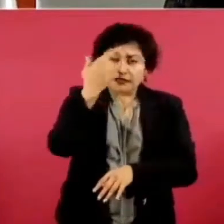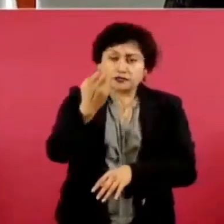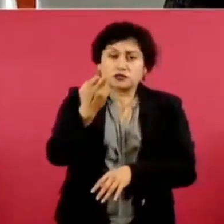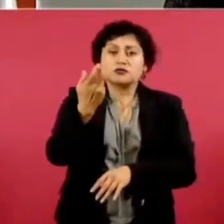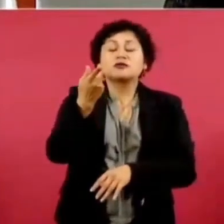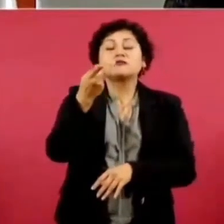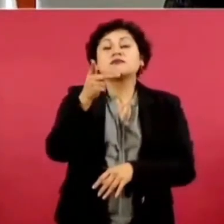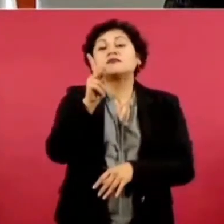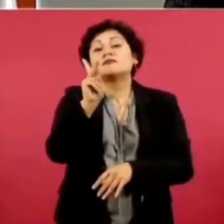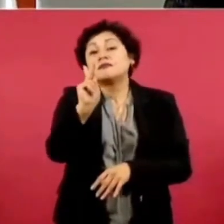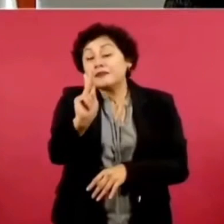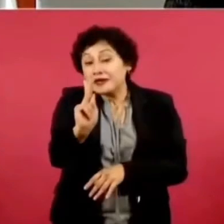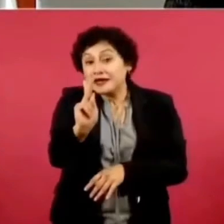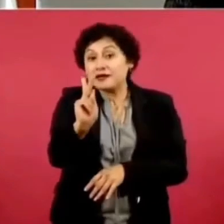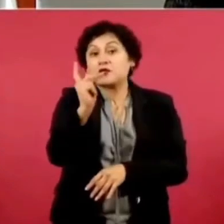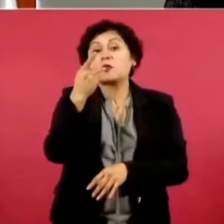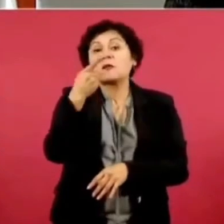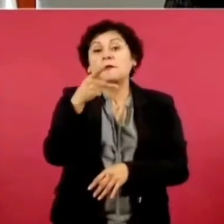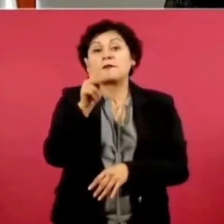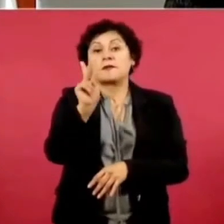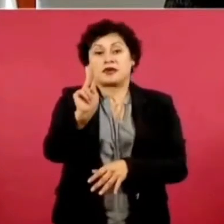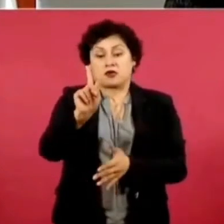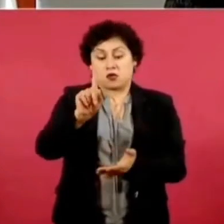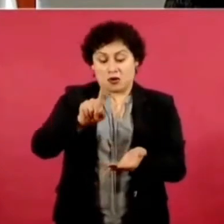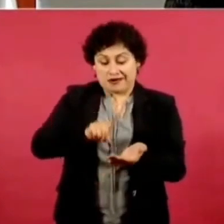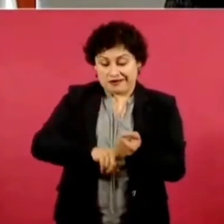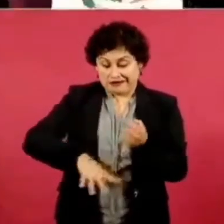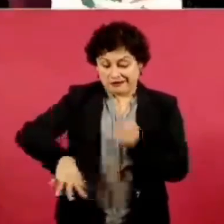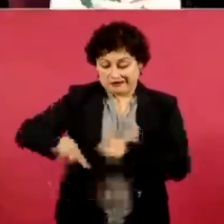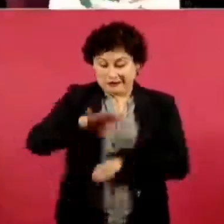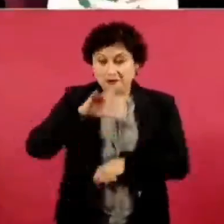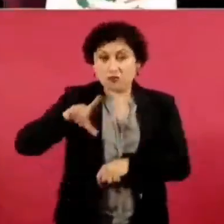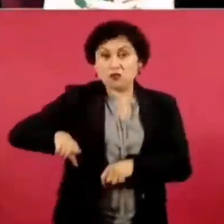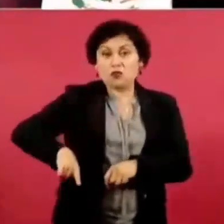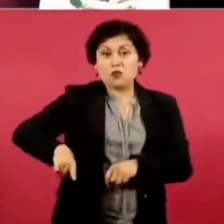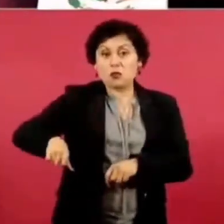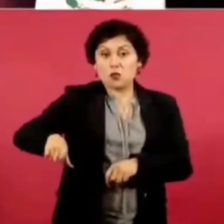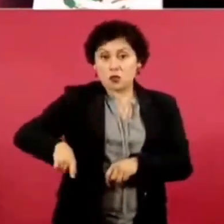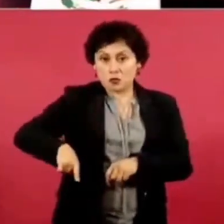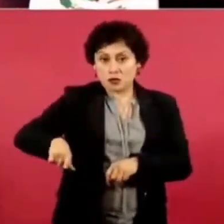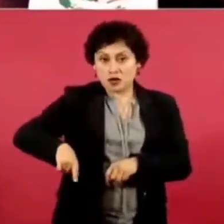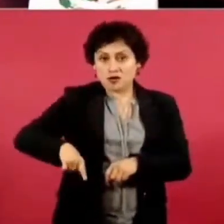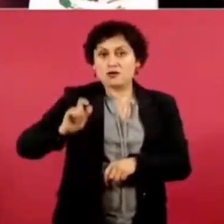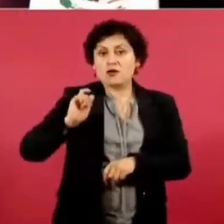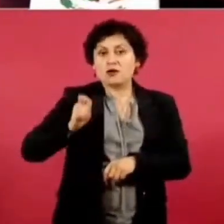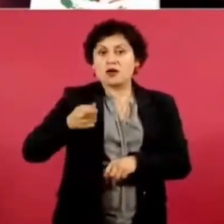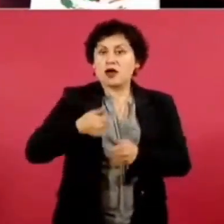ni siquiera